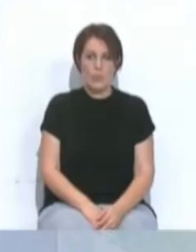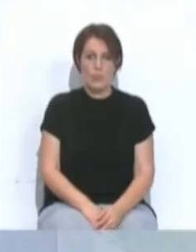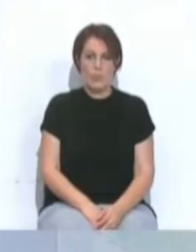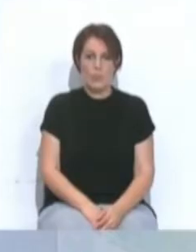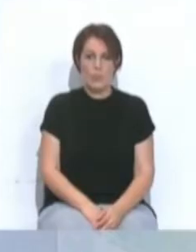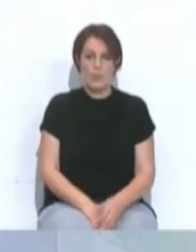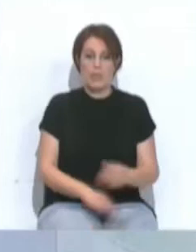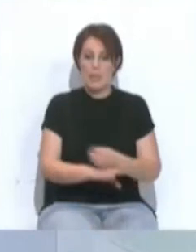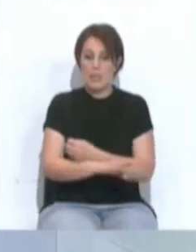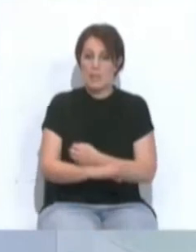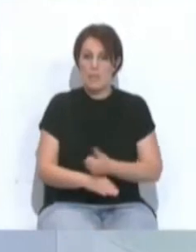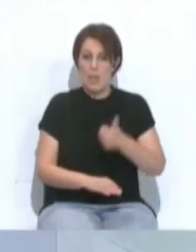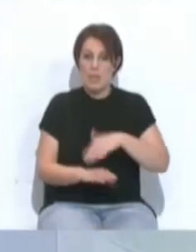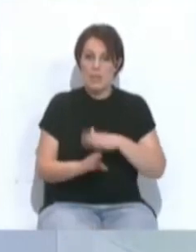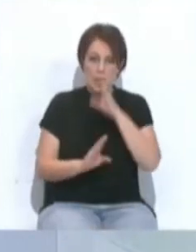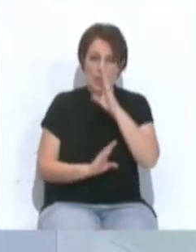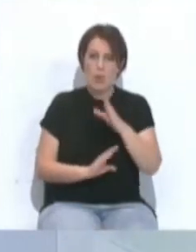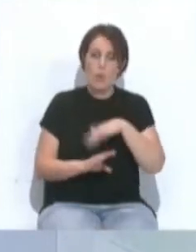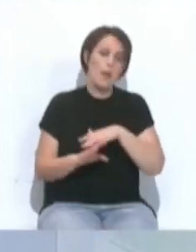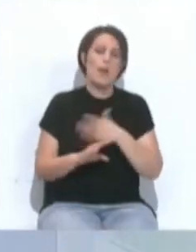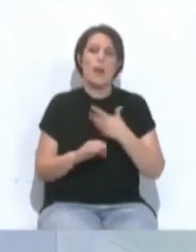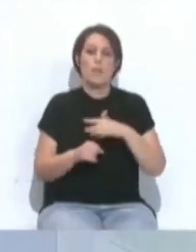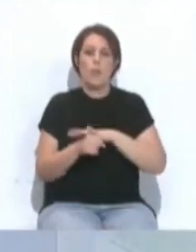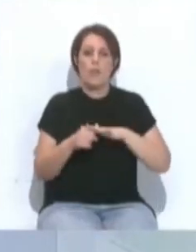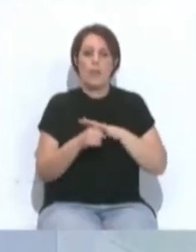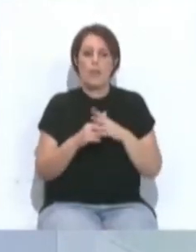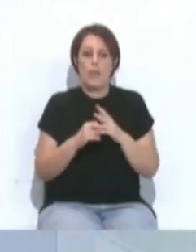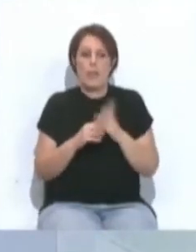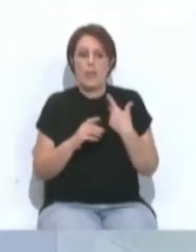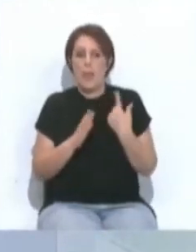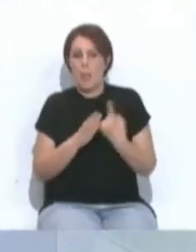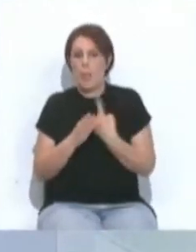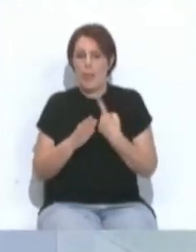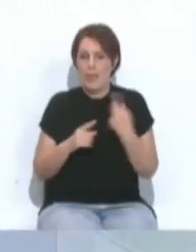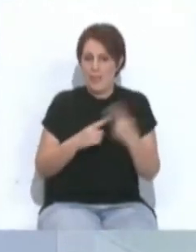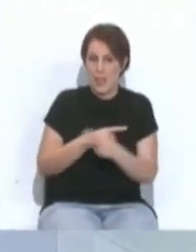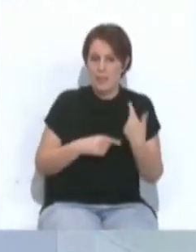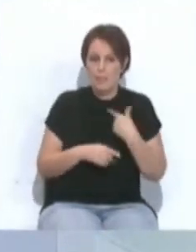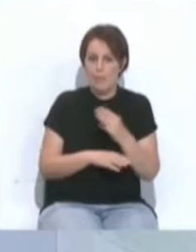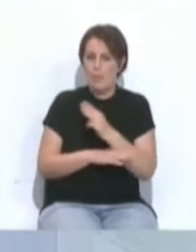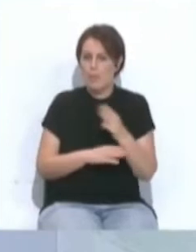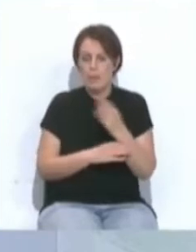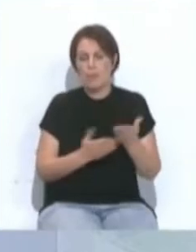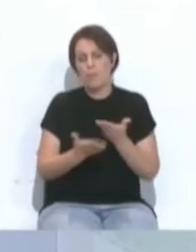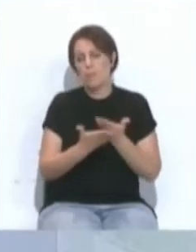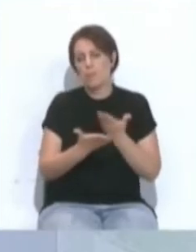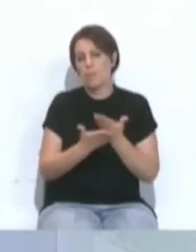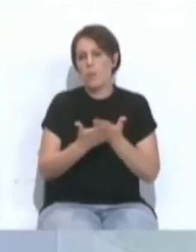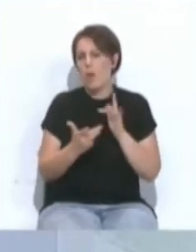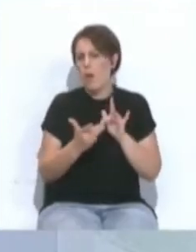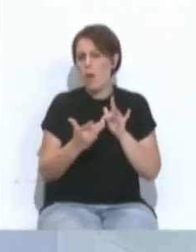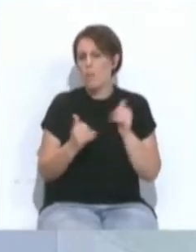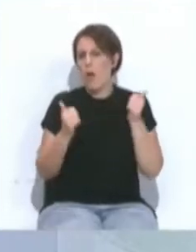Y más trenes directos para evitar el aislamiento de la provincia. Es la demanda realizada por el Partido Popular que ha reclamado más